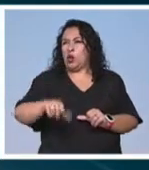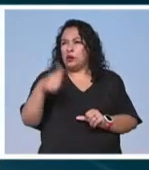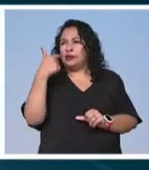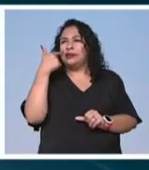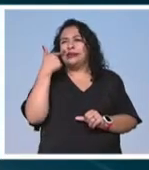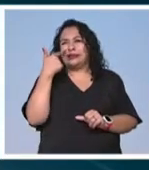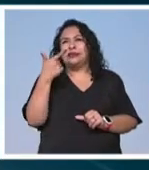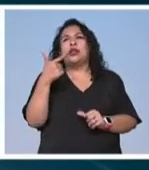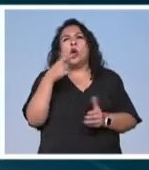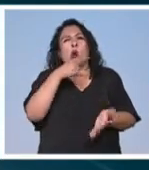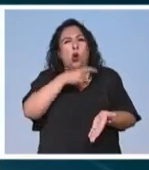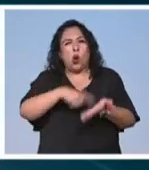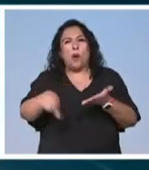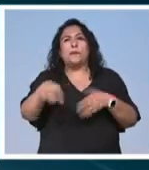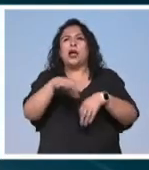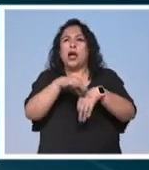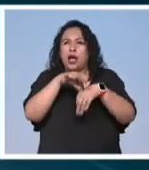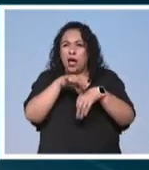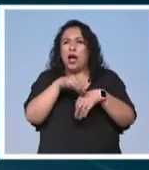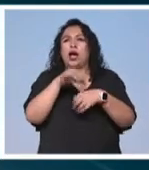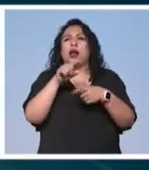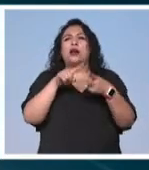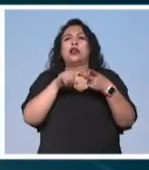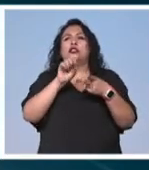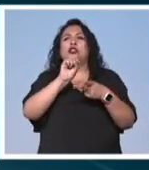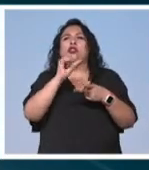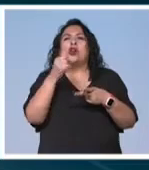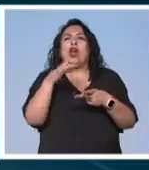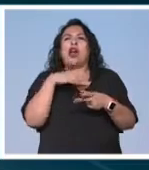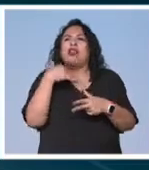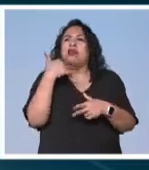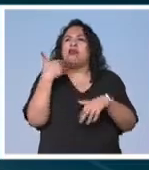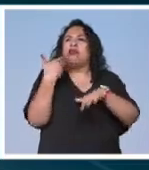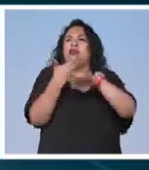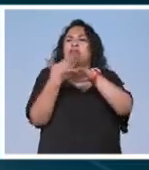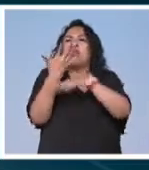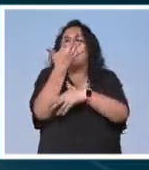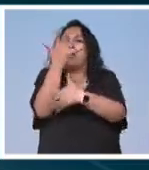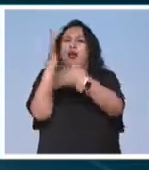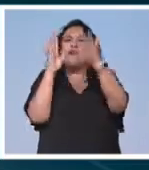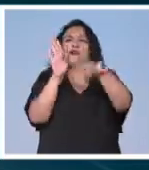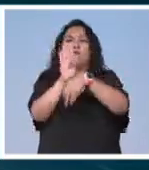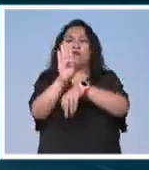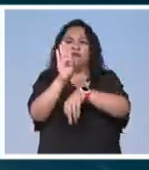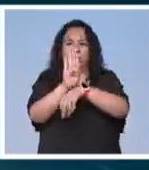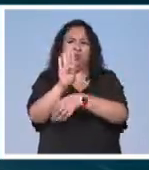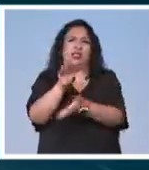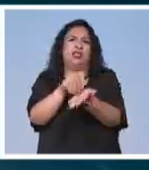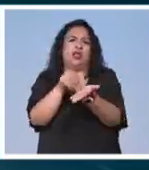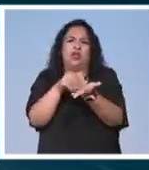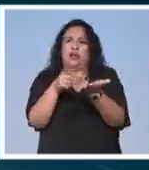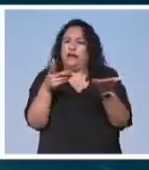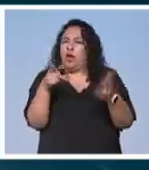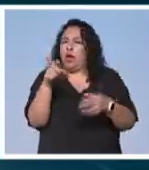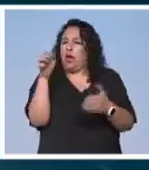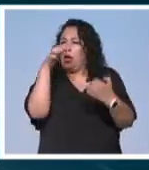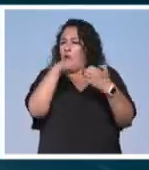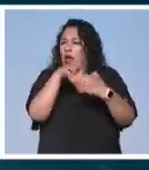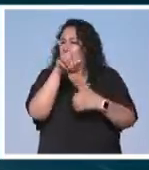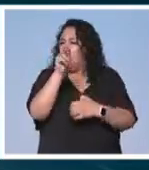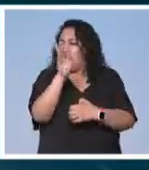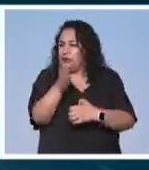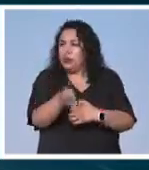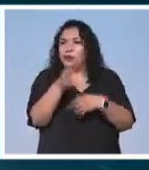sigue comprando carne y soya que fomenta la destrucción de la Amazonía en Brasil no se deje engañar